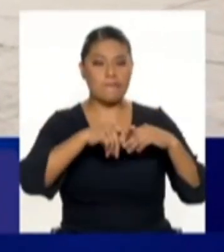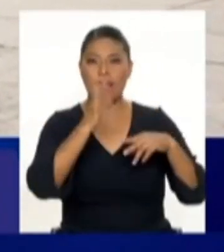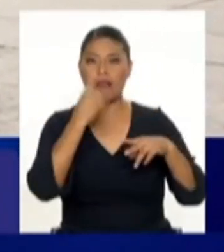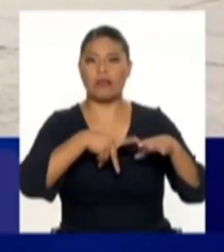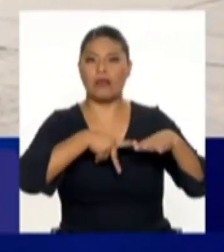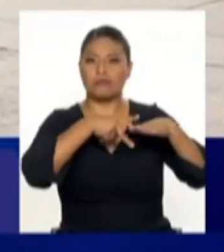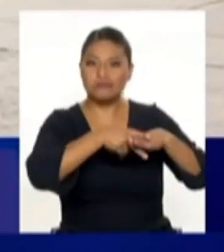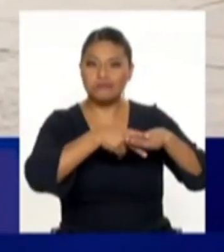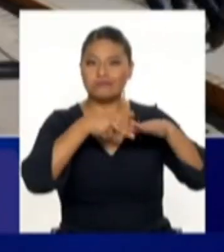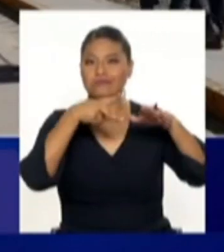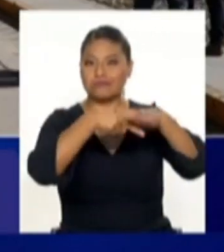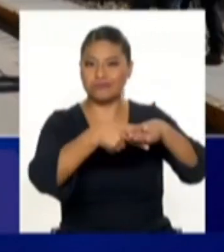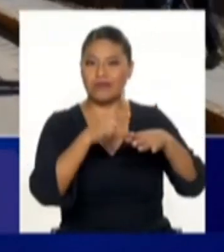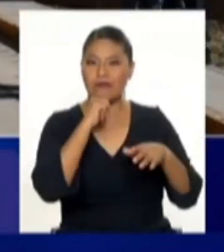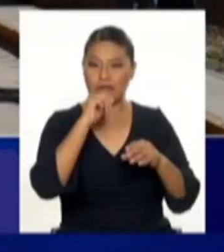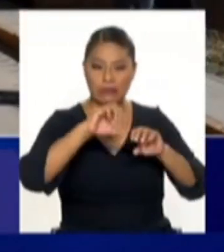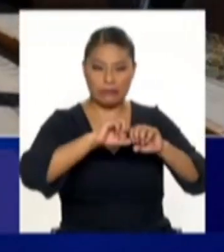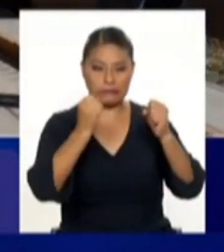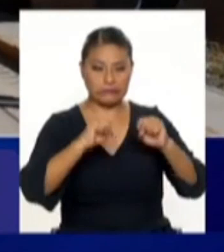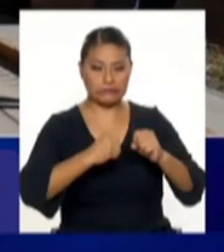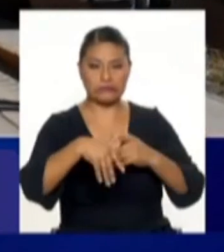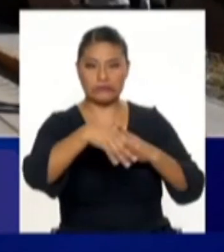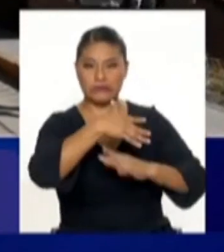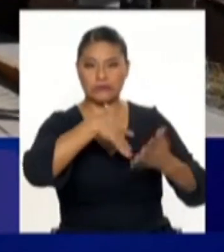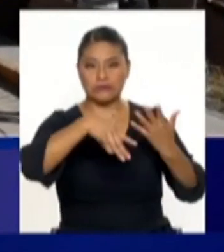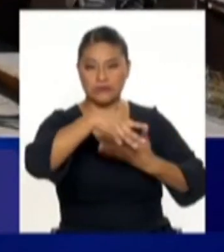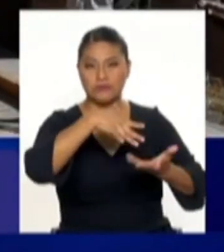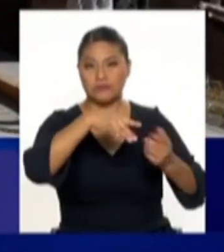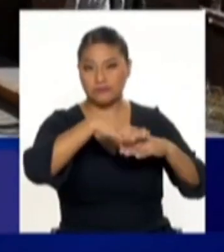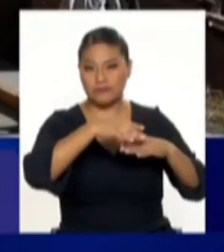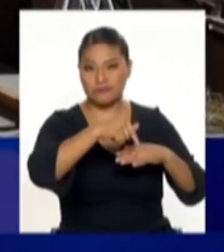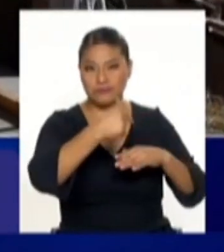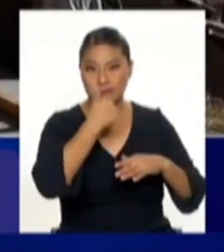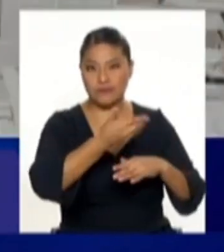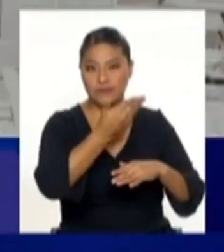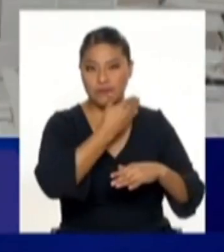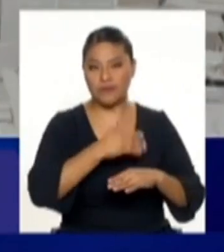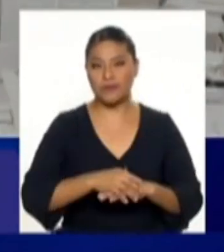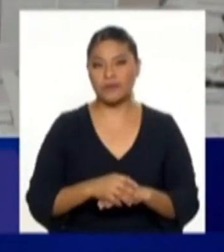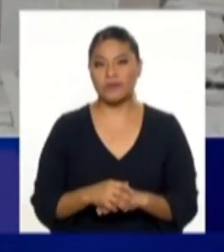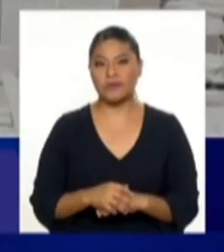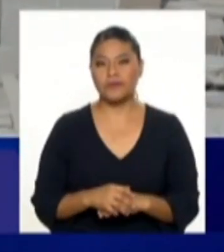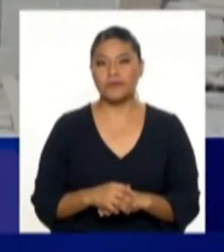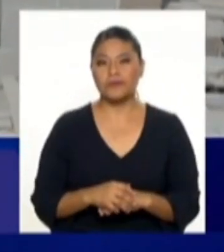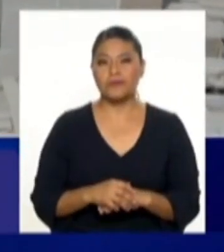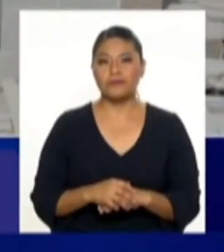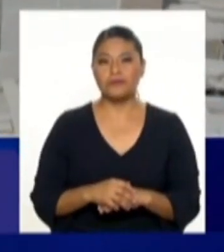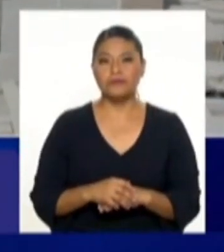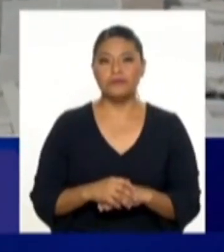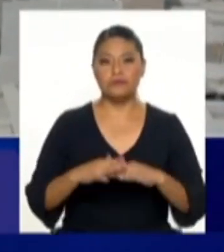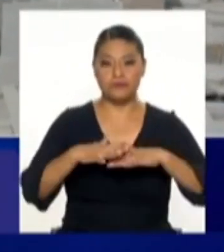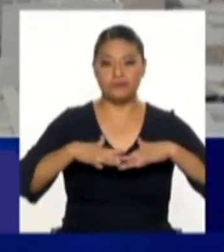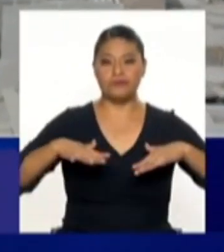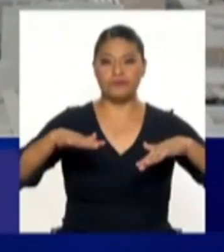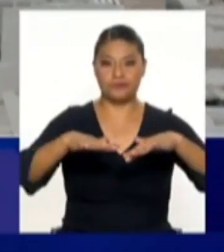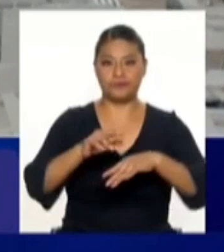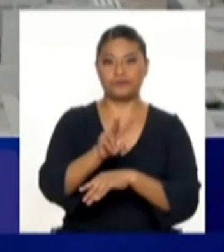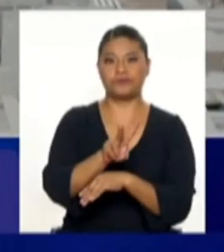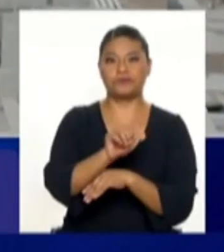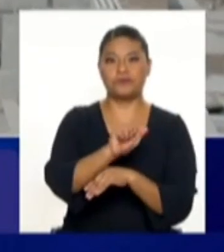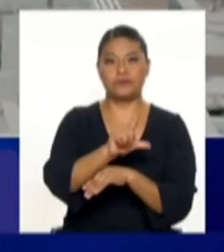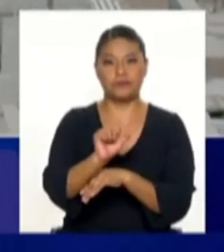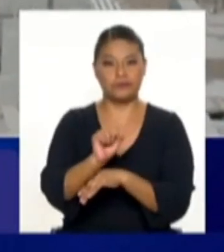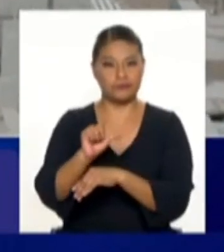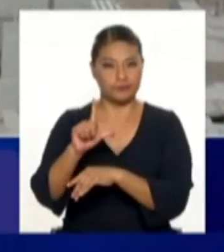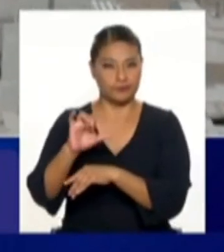ejecutadas de una manera adecuada y rápida y pronta por parte de Reconstrucción con Cambios. El Valle de la Leche, ha sido el que más sufrió, no sé